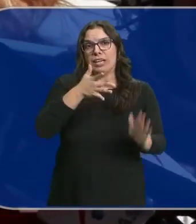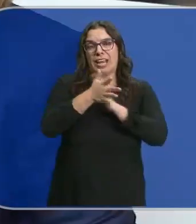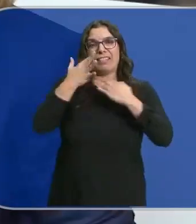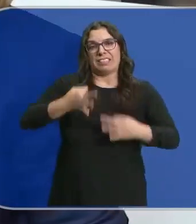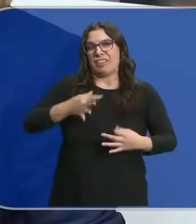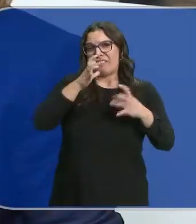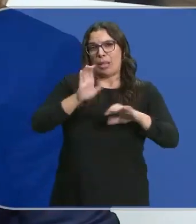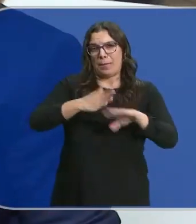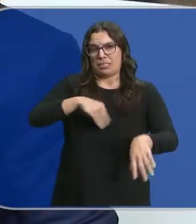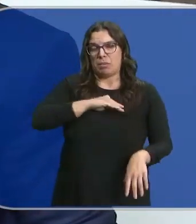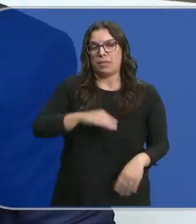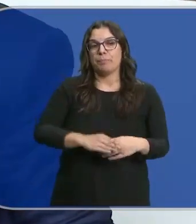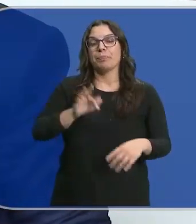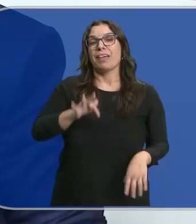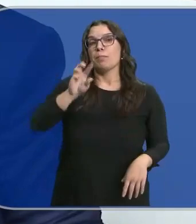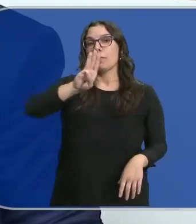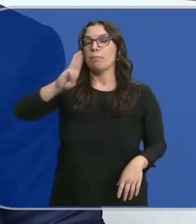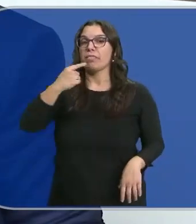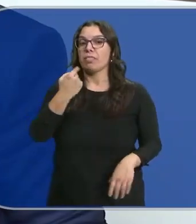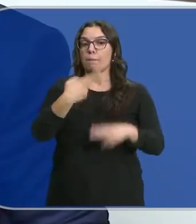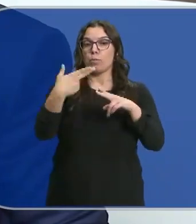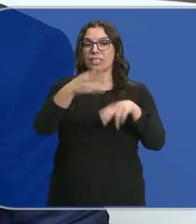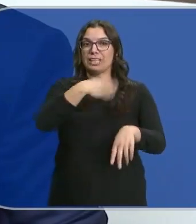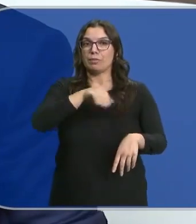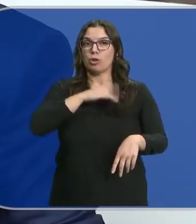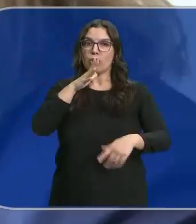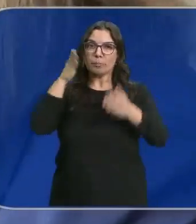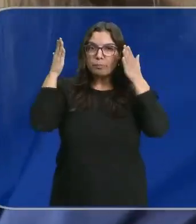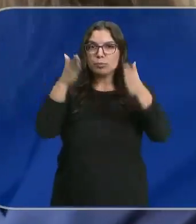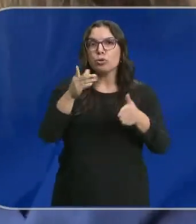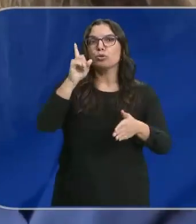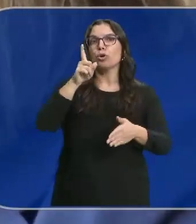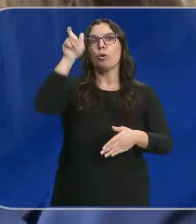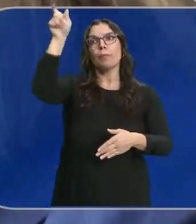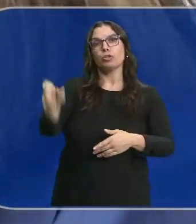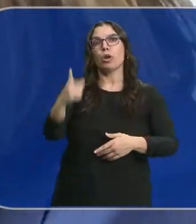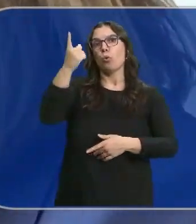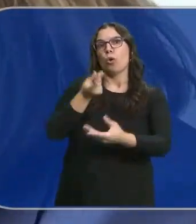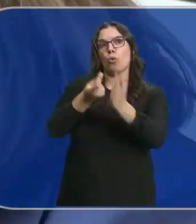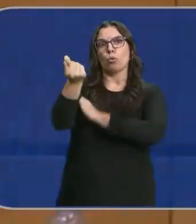para España. Los populares además lamentan que la política española esté centrada solo en el interés de un prófugo.